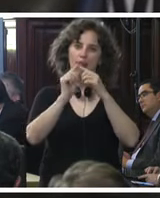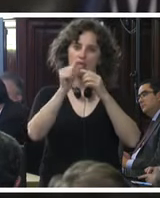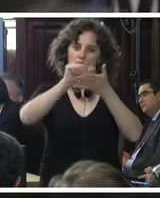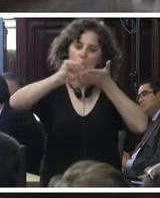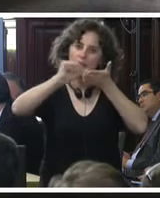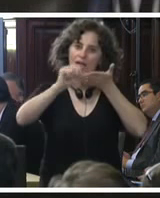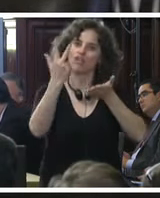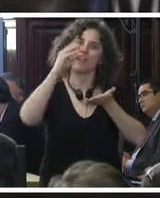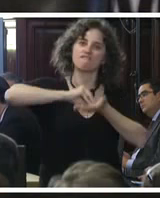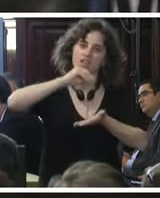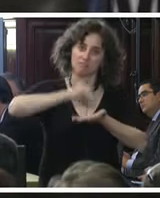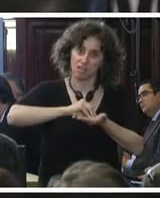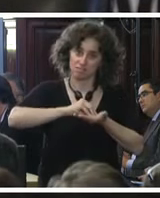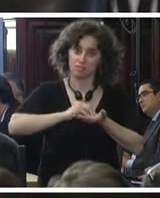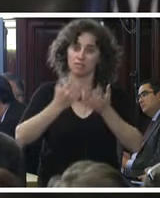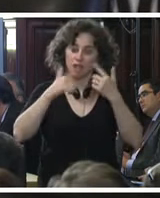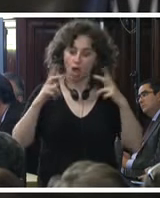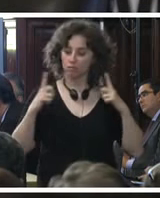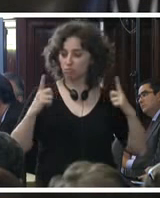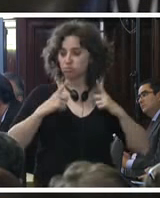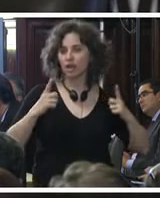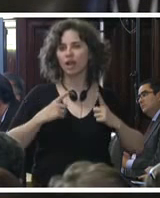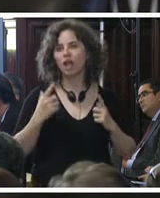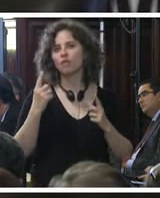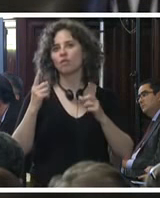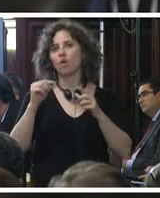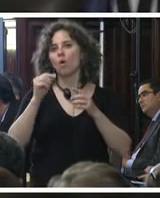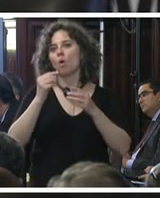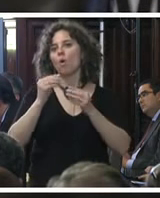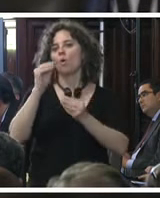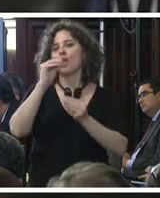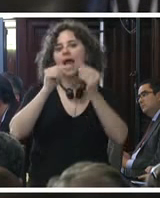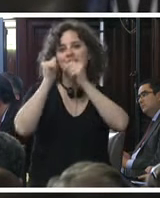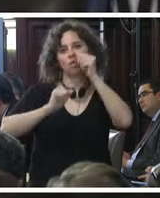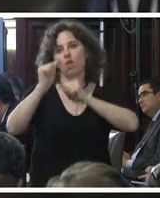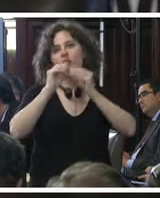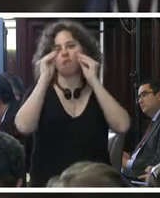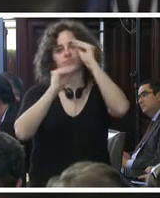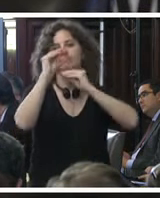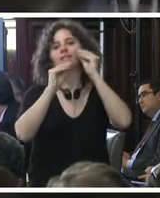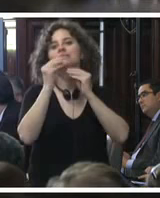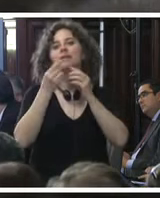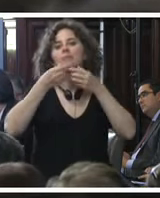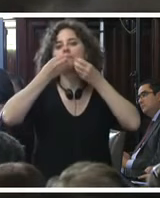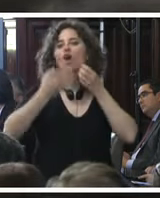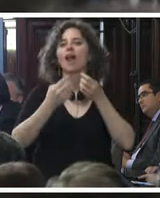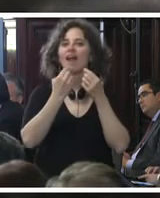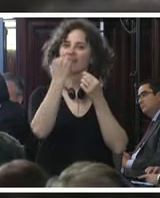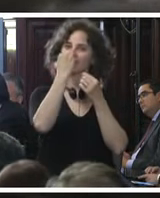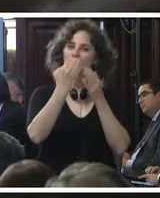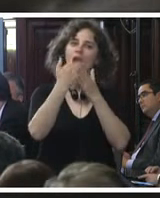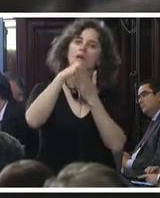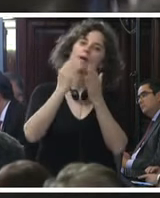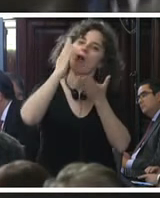tres veces se está en espera el área de cirugía plástica de la mejor en las encías para realizar la última